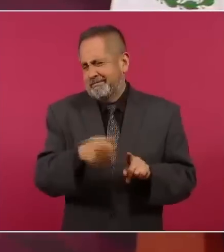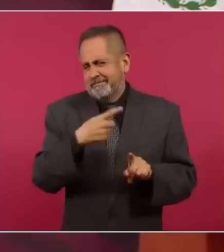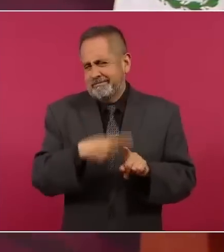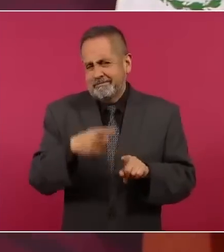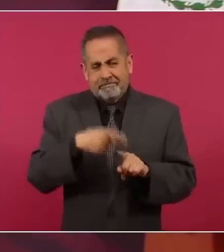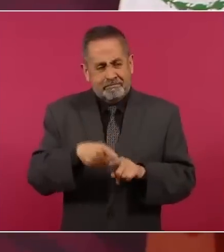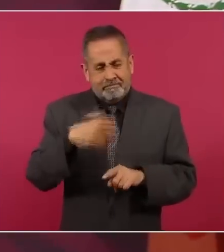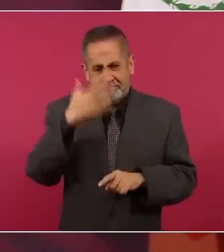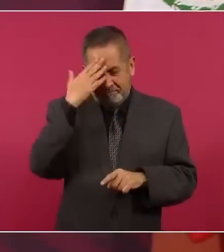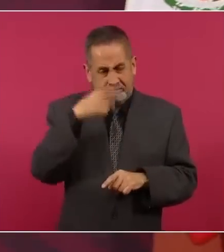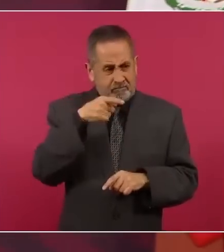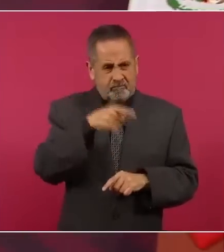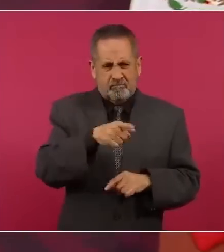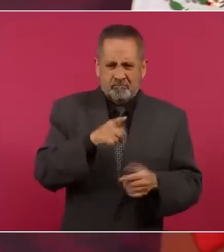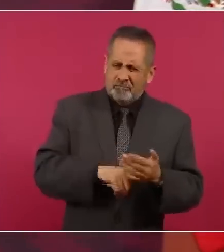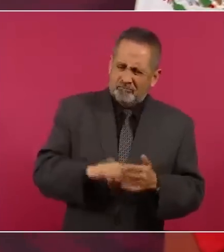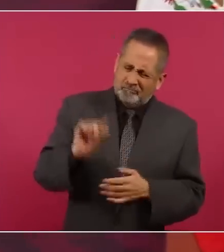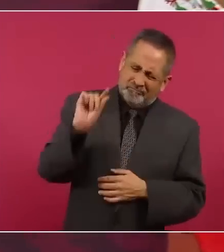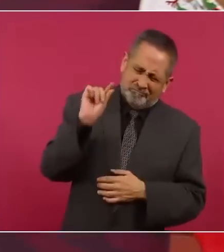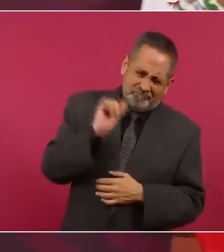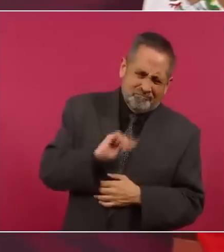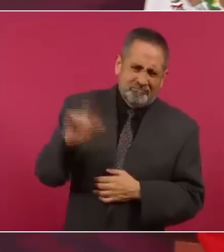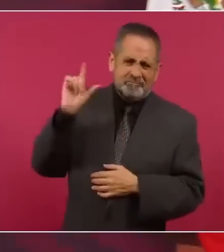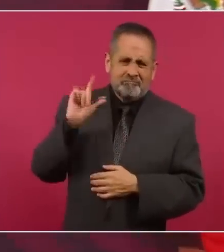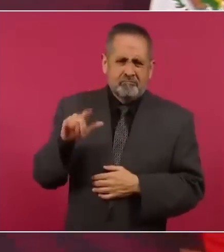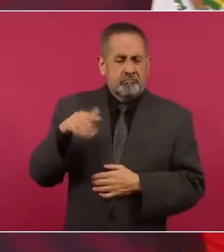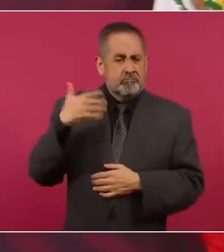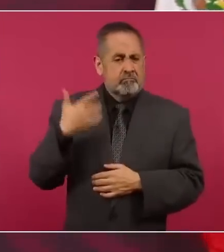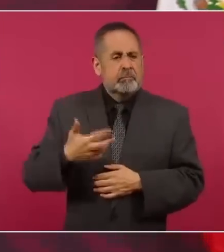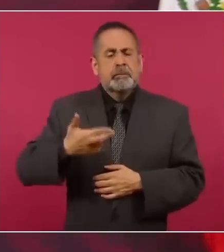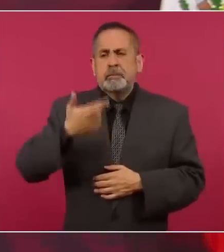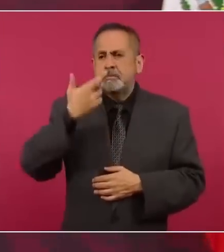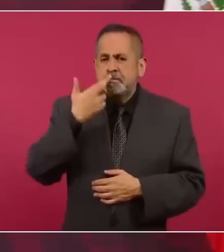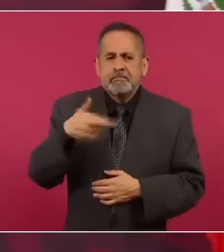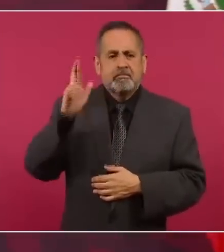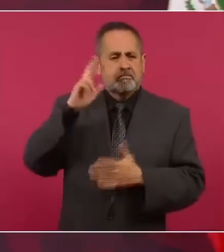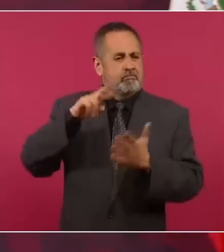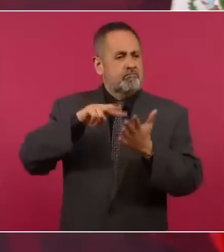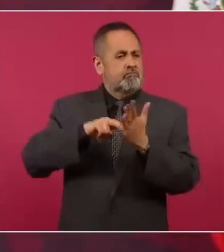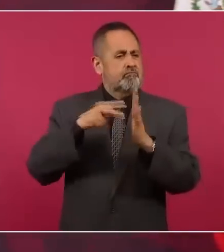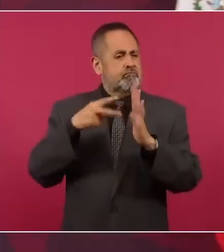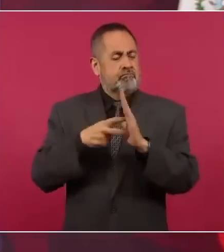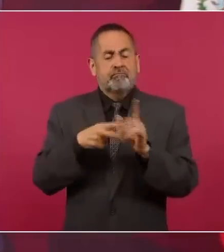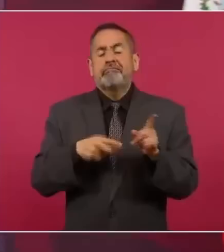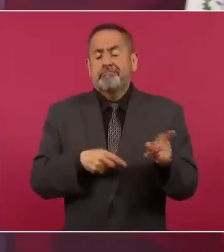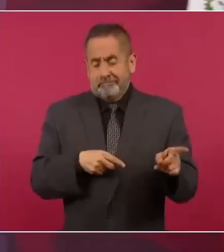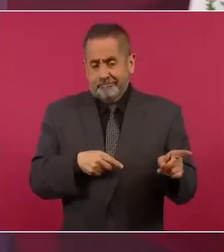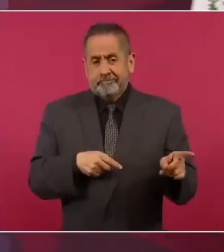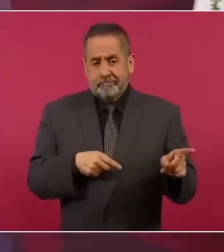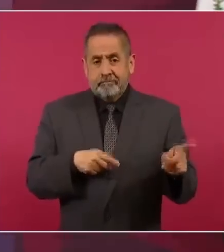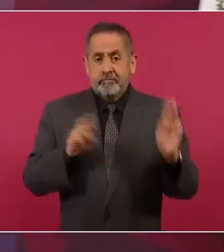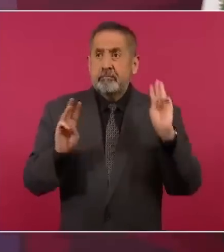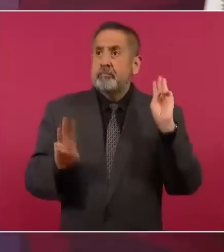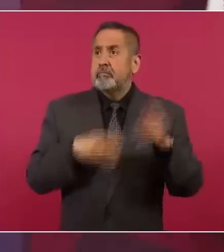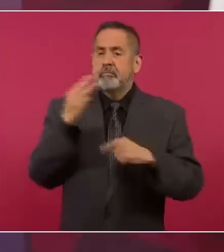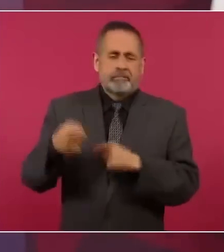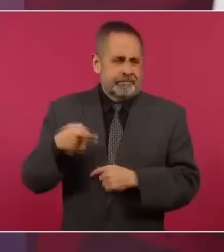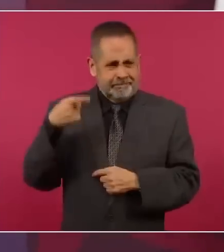Es un profesional, es uno de los mejores ingenieros del mundo.